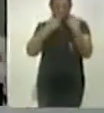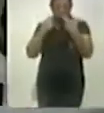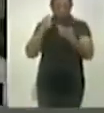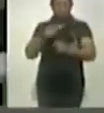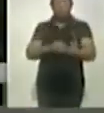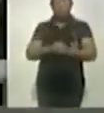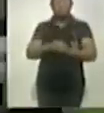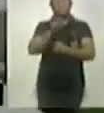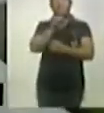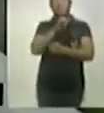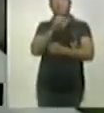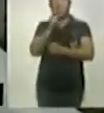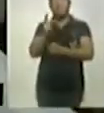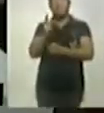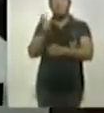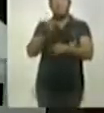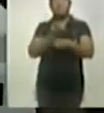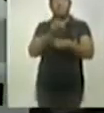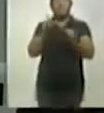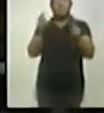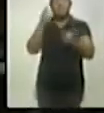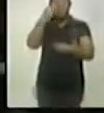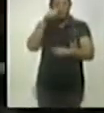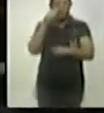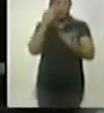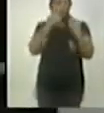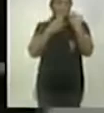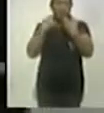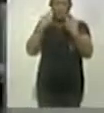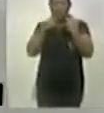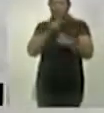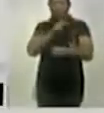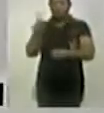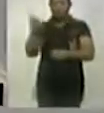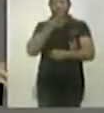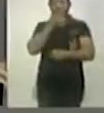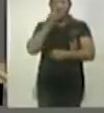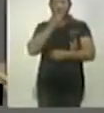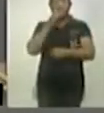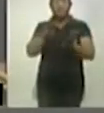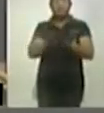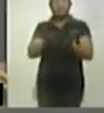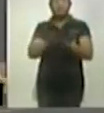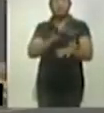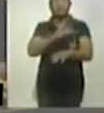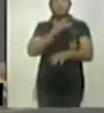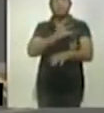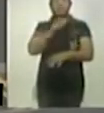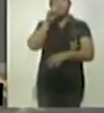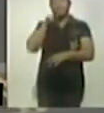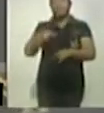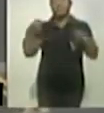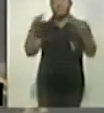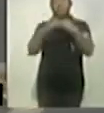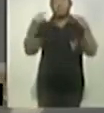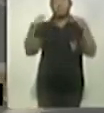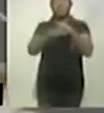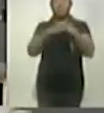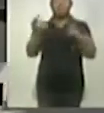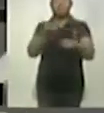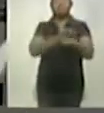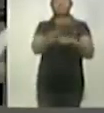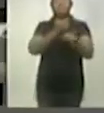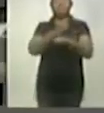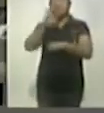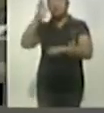Educación Pública del estado, para verificar las condiciones de los planteles educativos. Asimismo, la red carretera estatal y federal, caminos